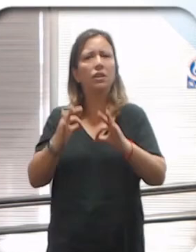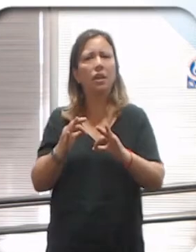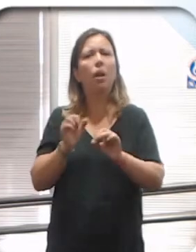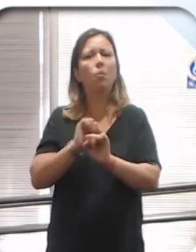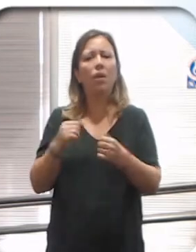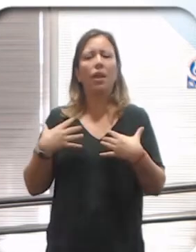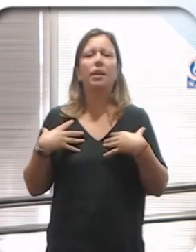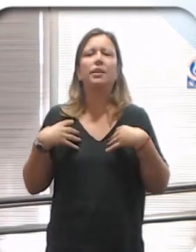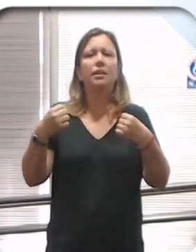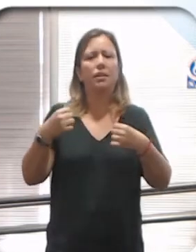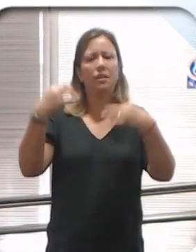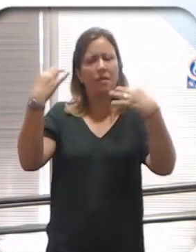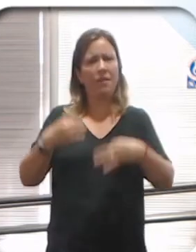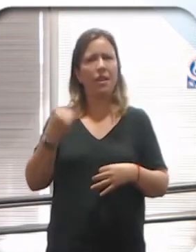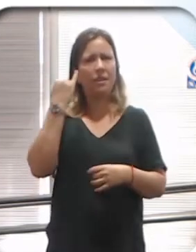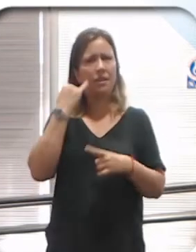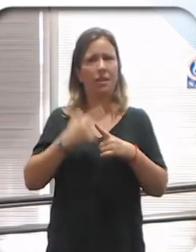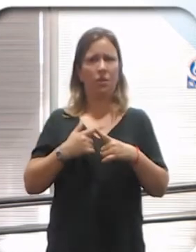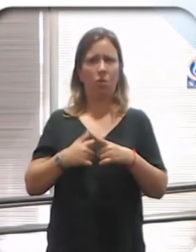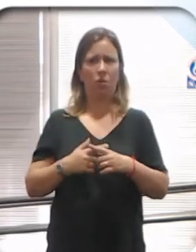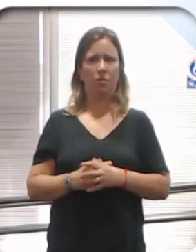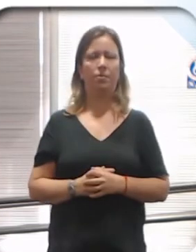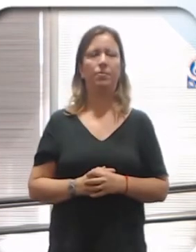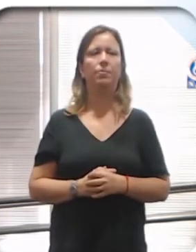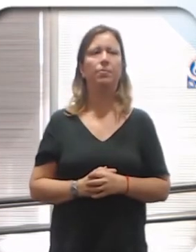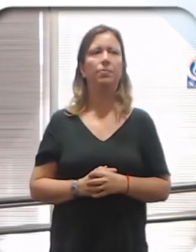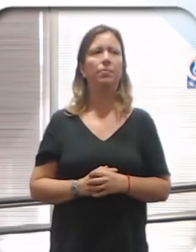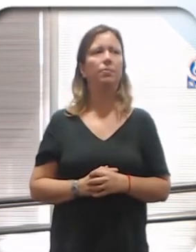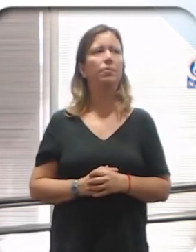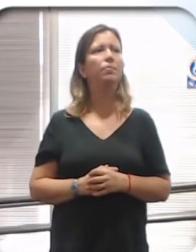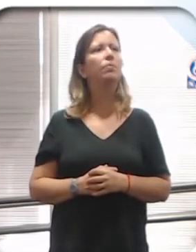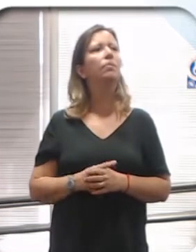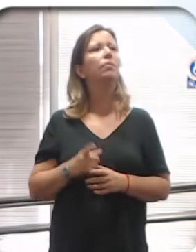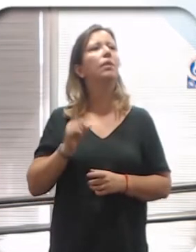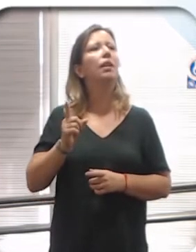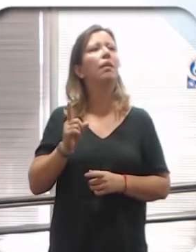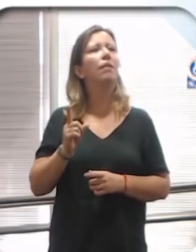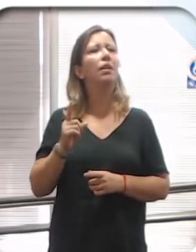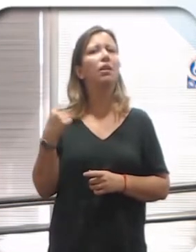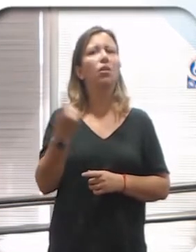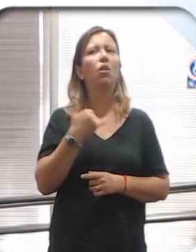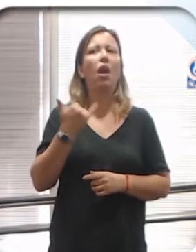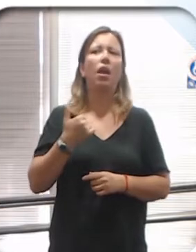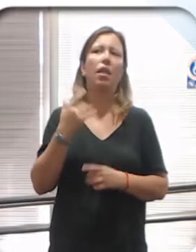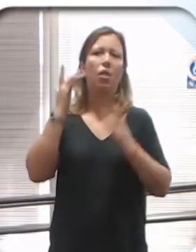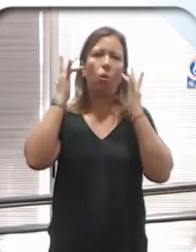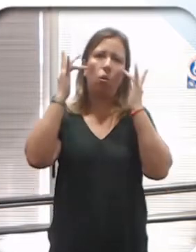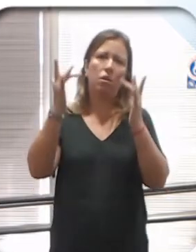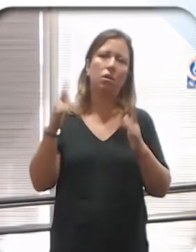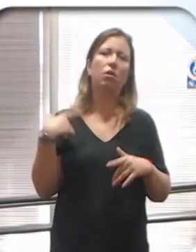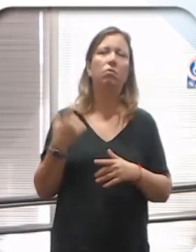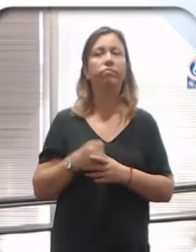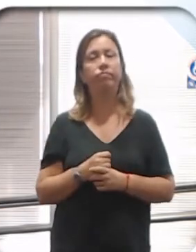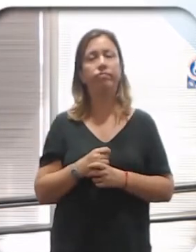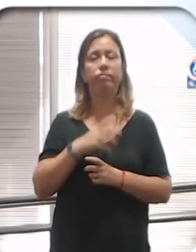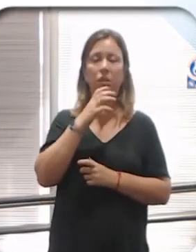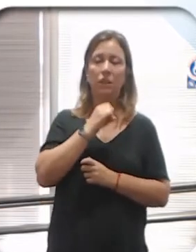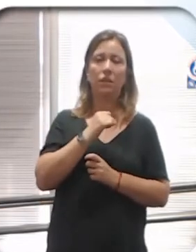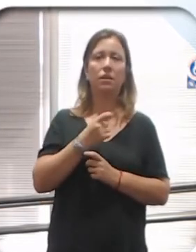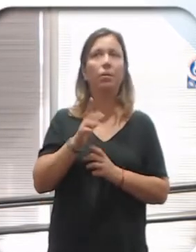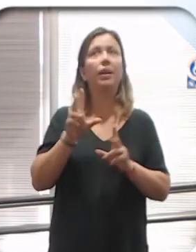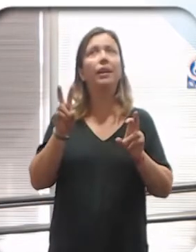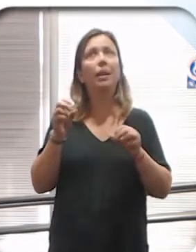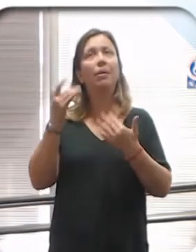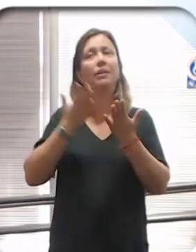buena salud sexual, que sea sana, ¿sí? Tenemos que tener educación, ahí mancamos un poco